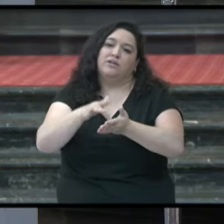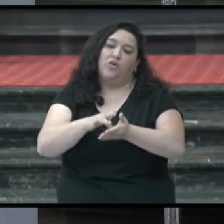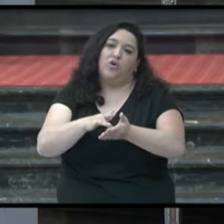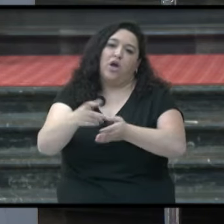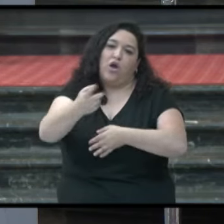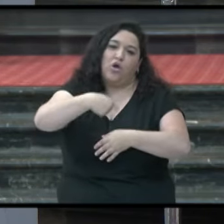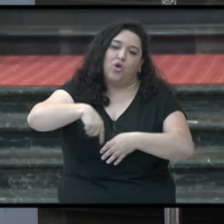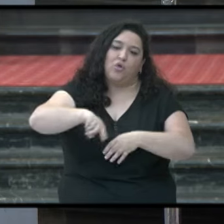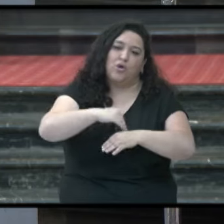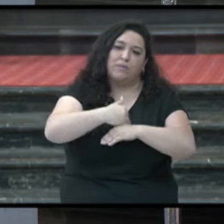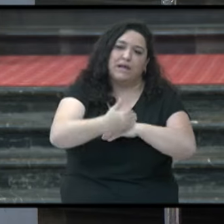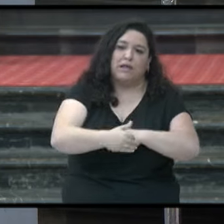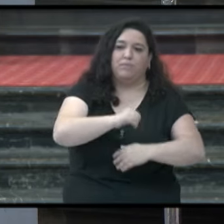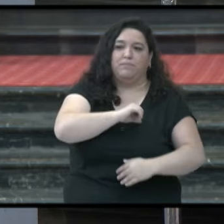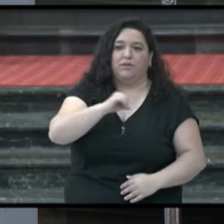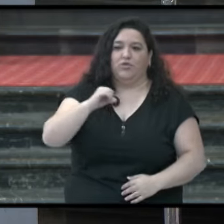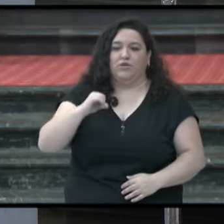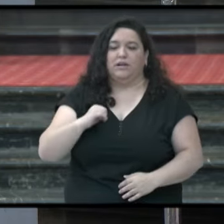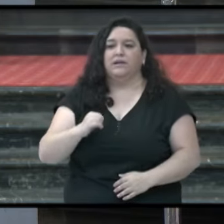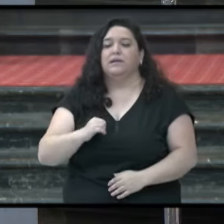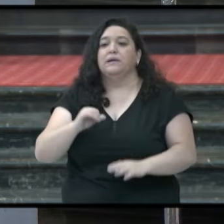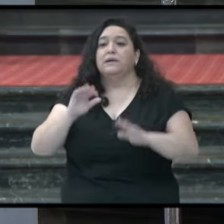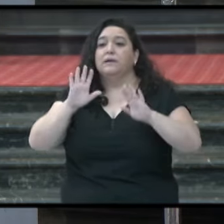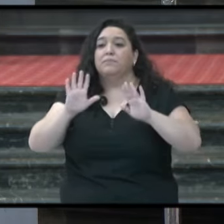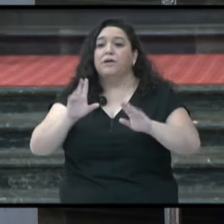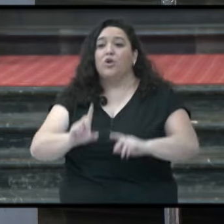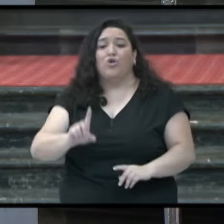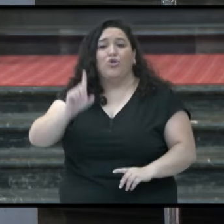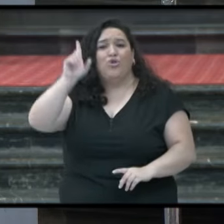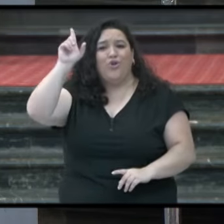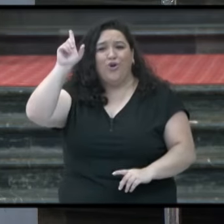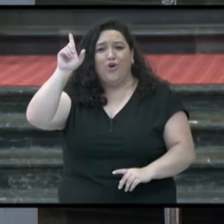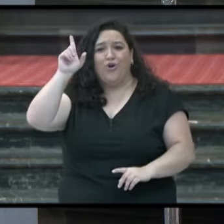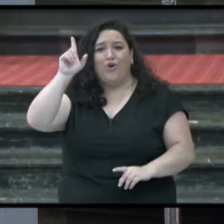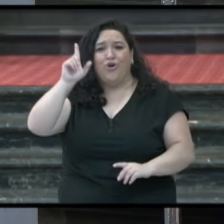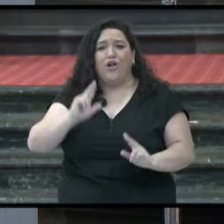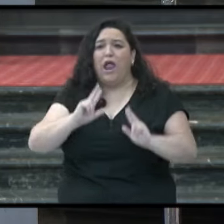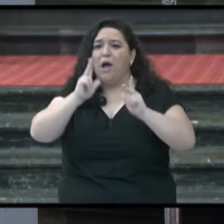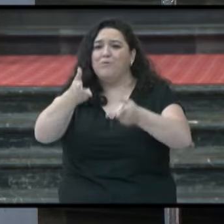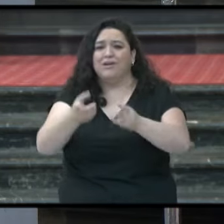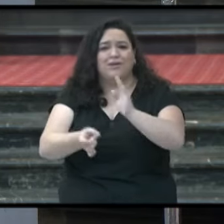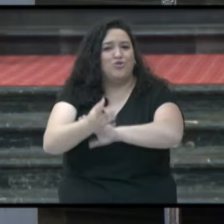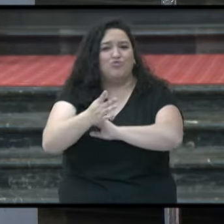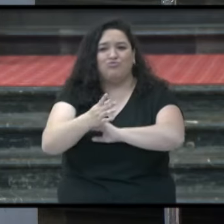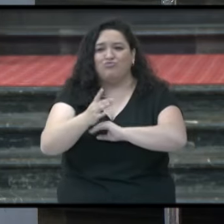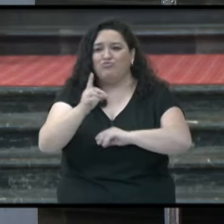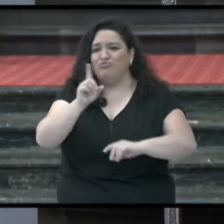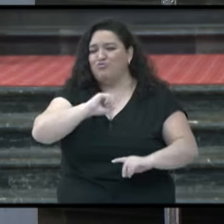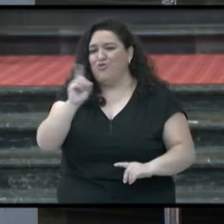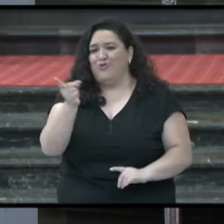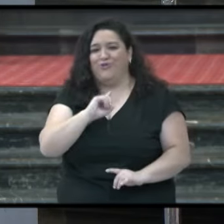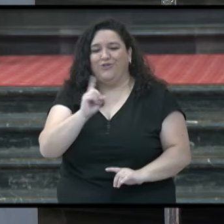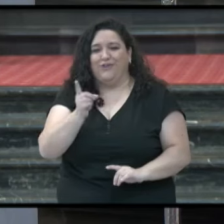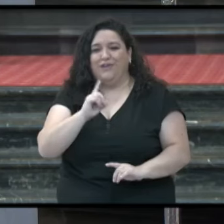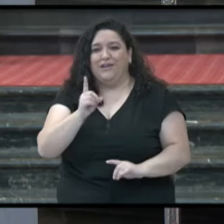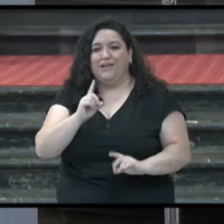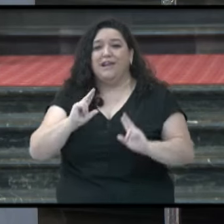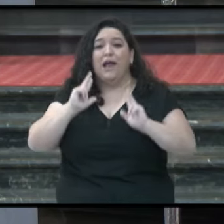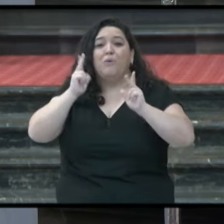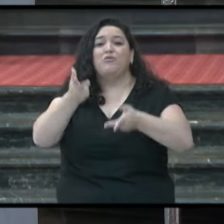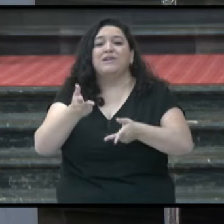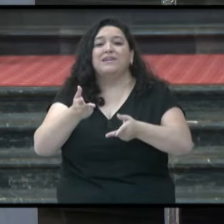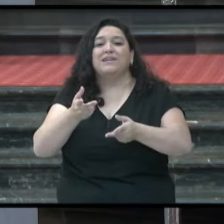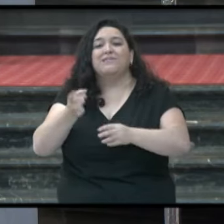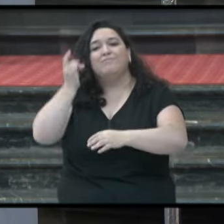pecados personales. Pero Dios no ha inventado la muerte. La muerte es un invento humano,